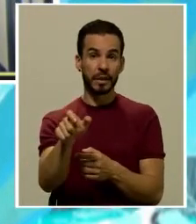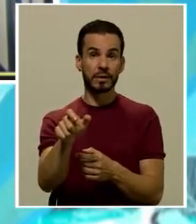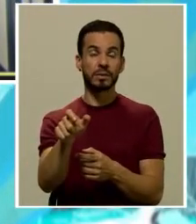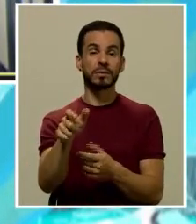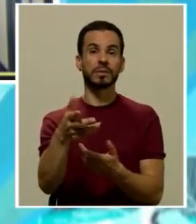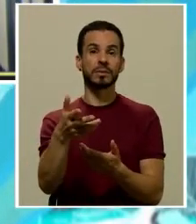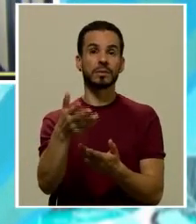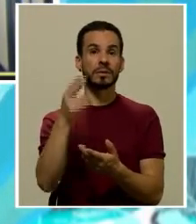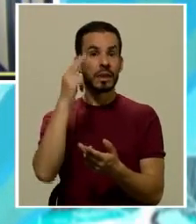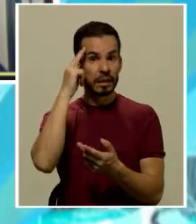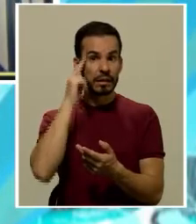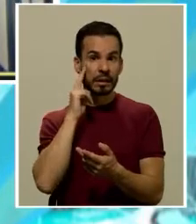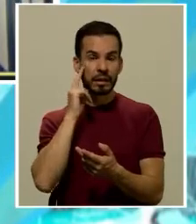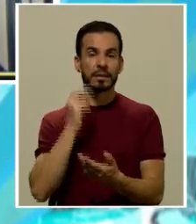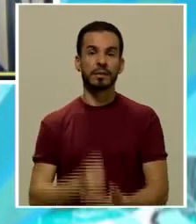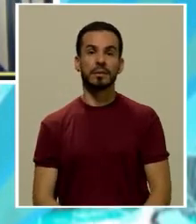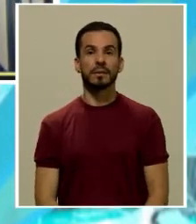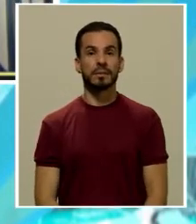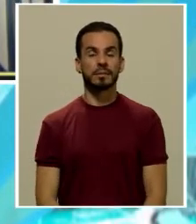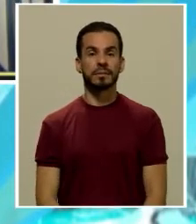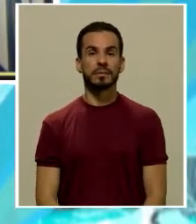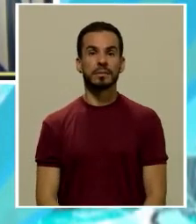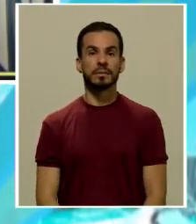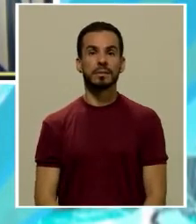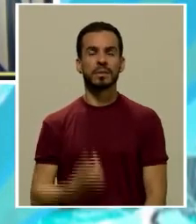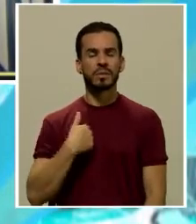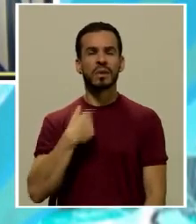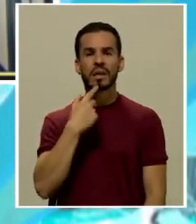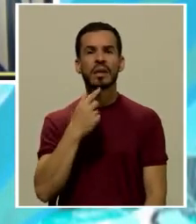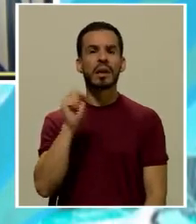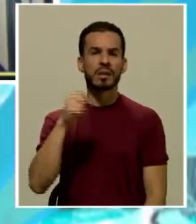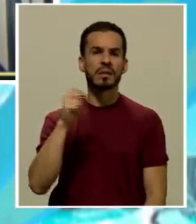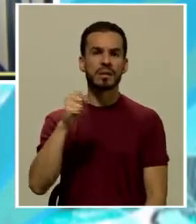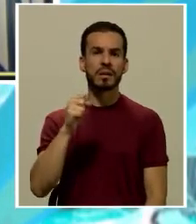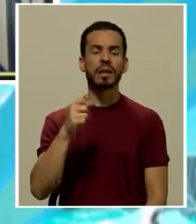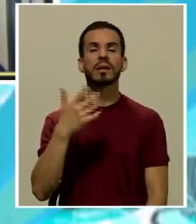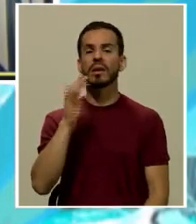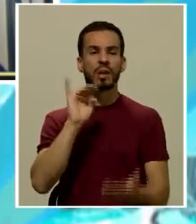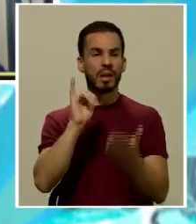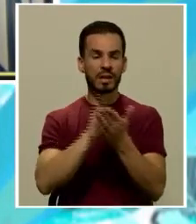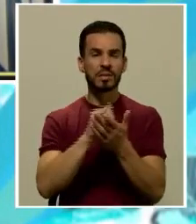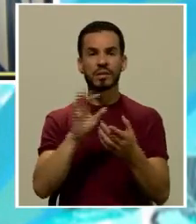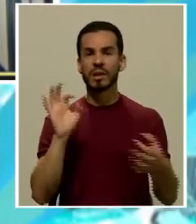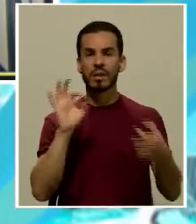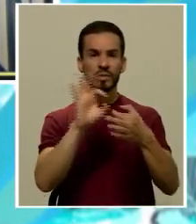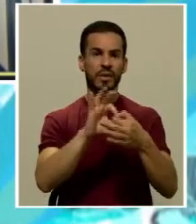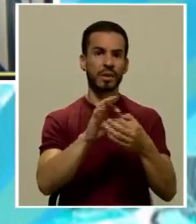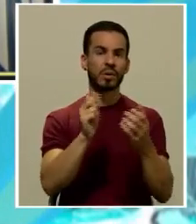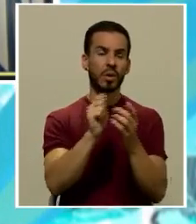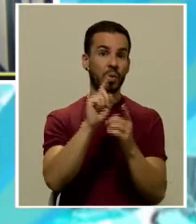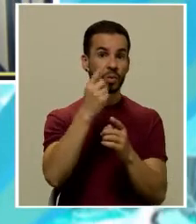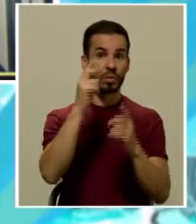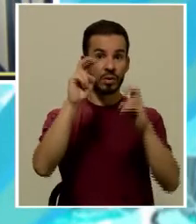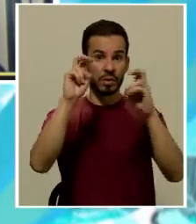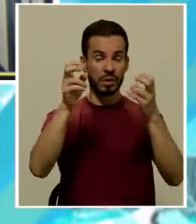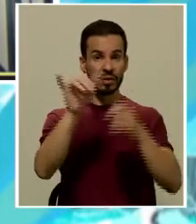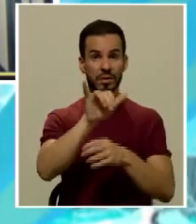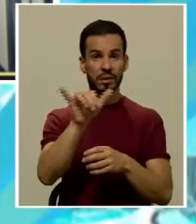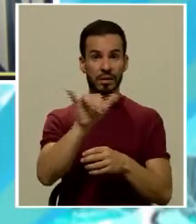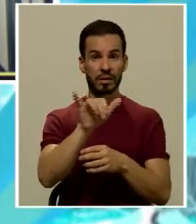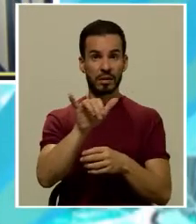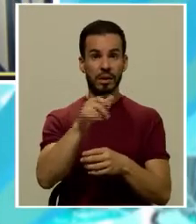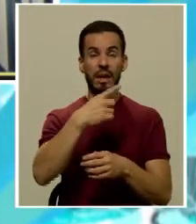personas afroamericanas yo diría que sí por supuesto y todo eso está muy relacionado con uno de los temas también